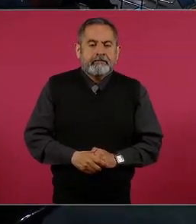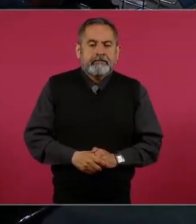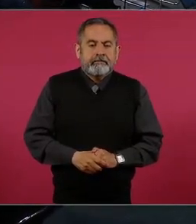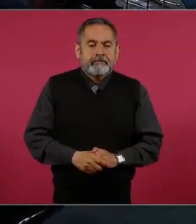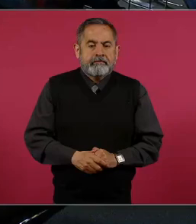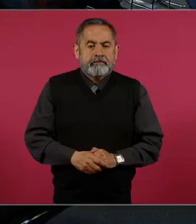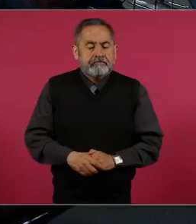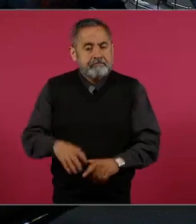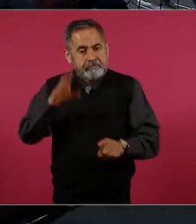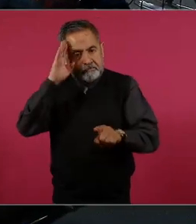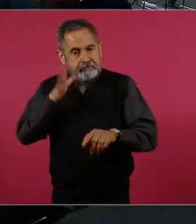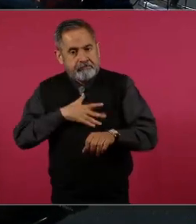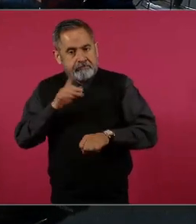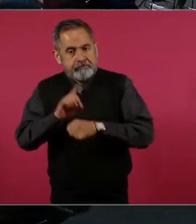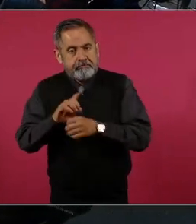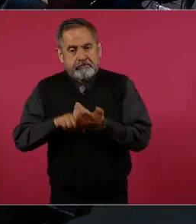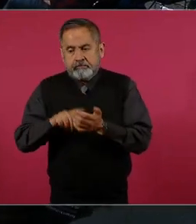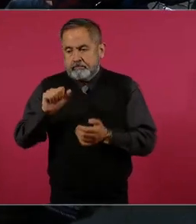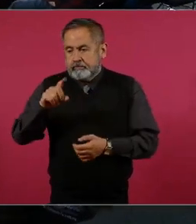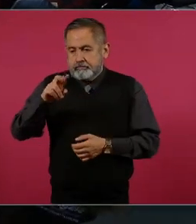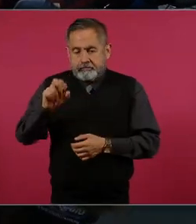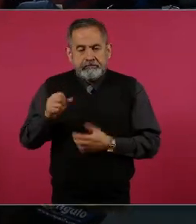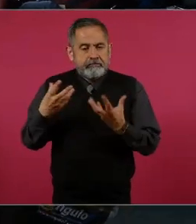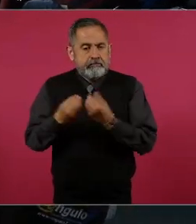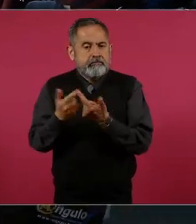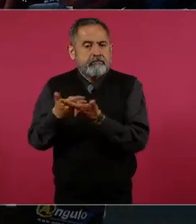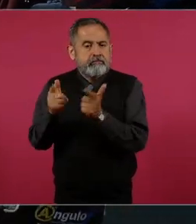Hola, buenos días. Enrique Sillá, de la Agencia EFE.